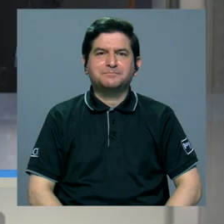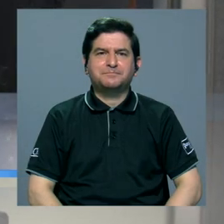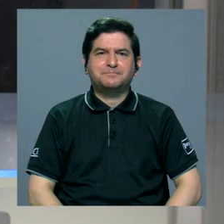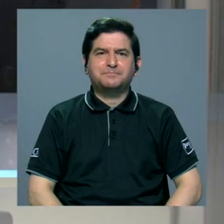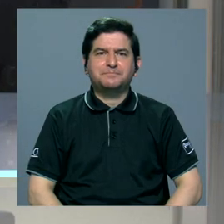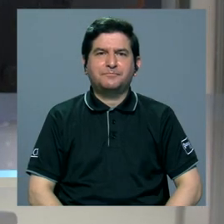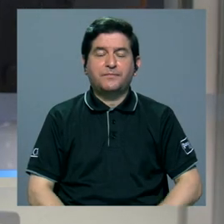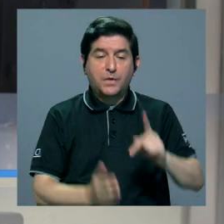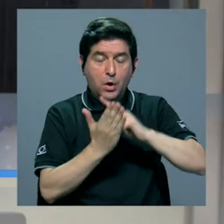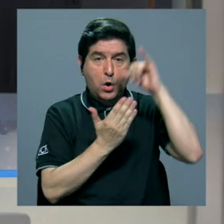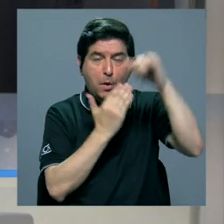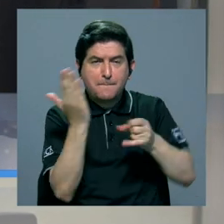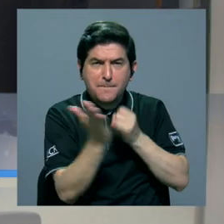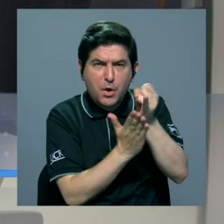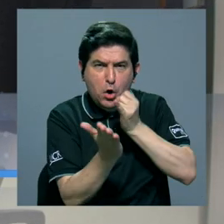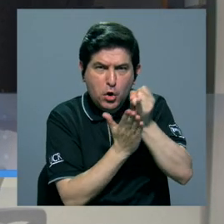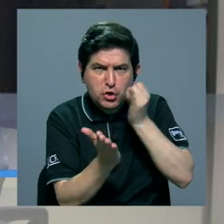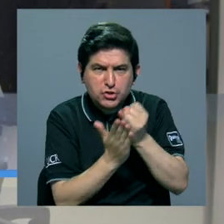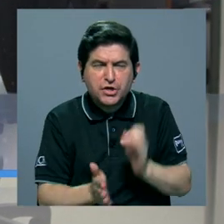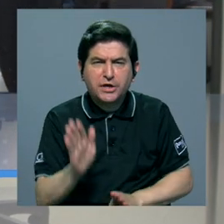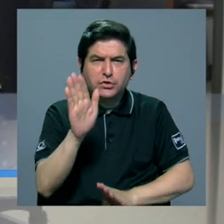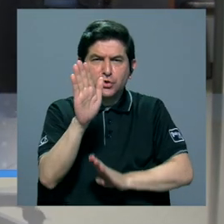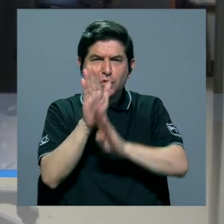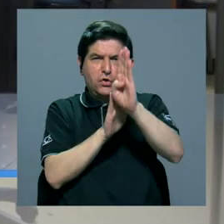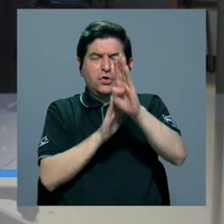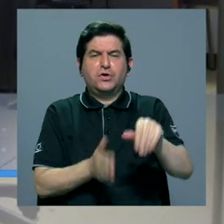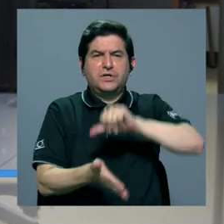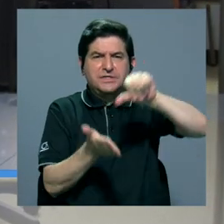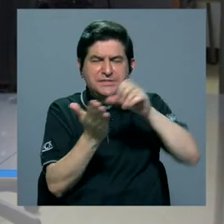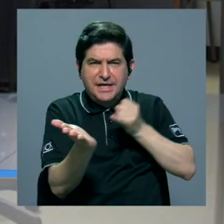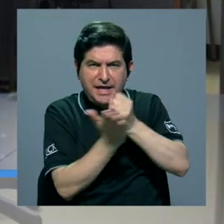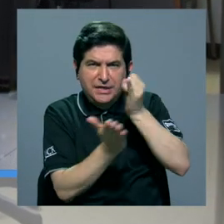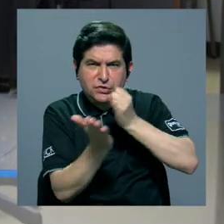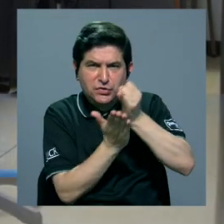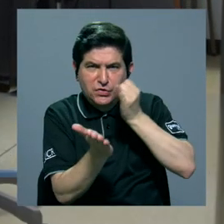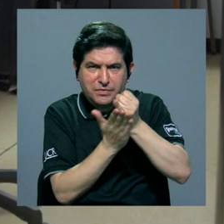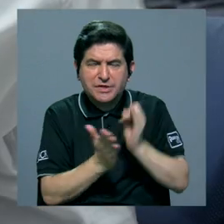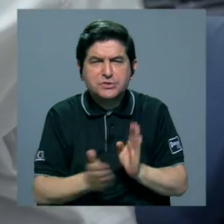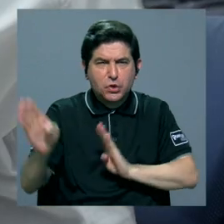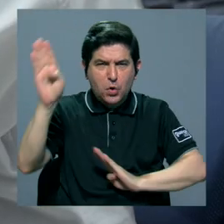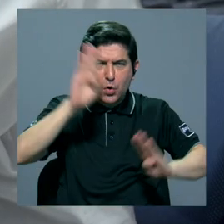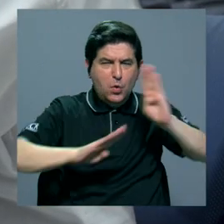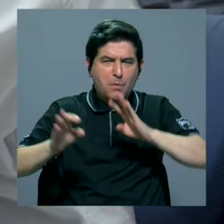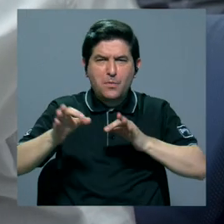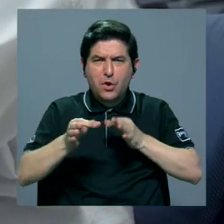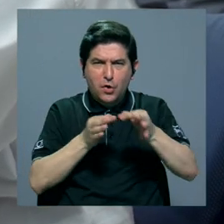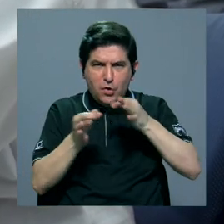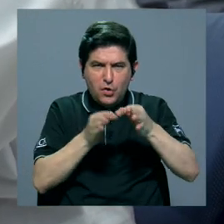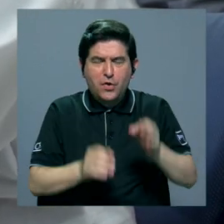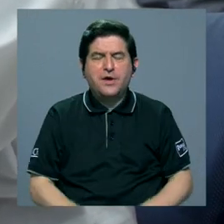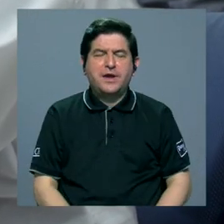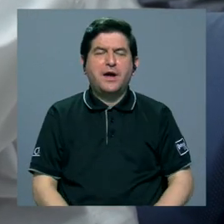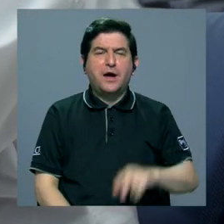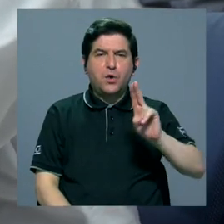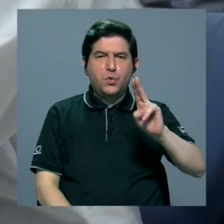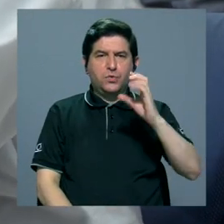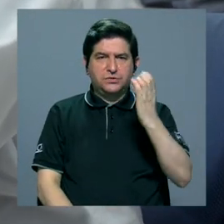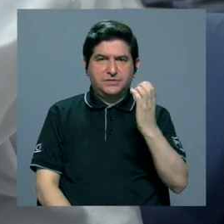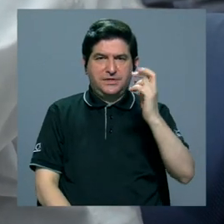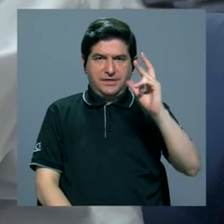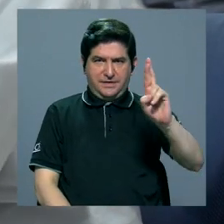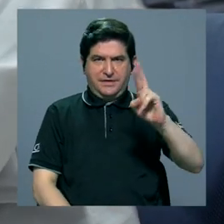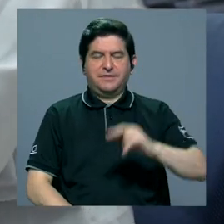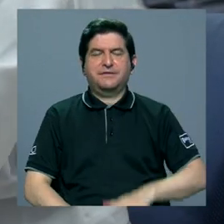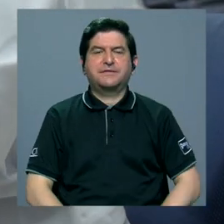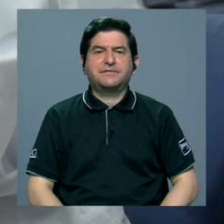Un proyecto de investigación desarrollado por el Centro de Investigación en Biología Celular y Molecular de la Universidad de